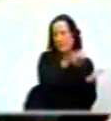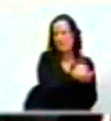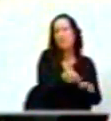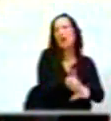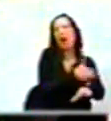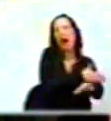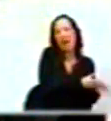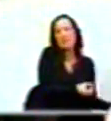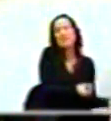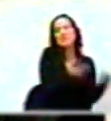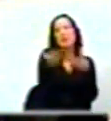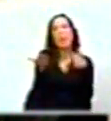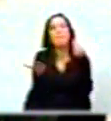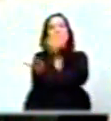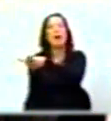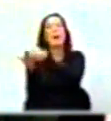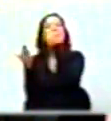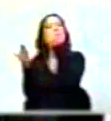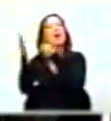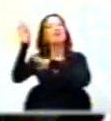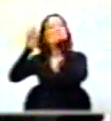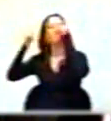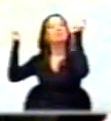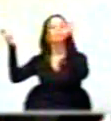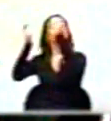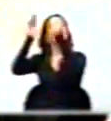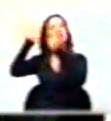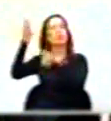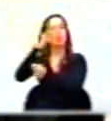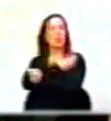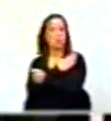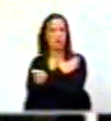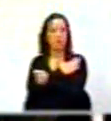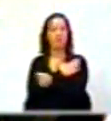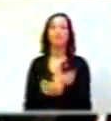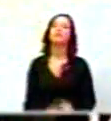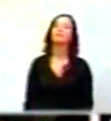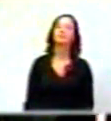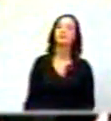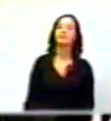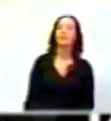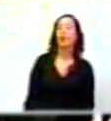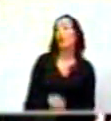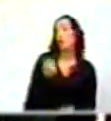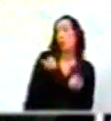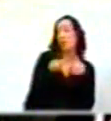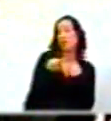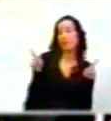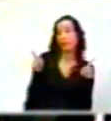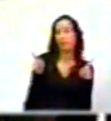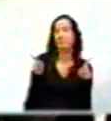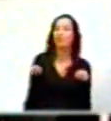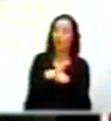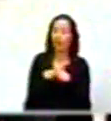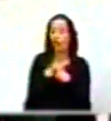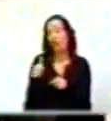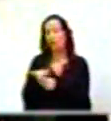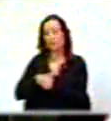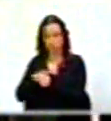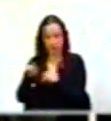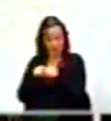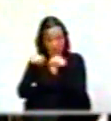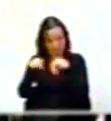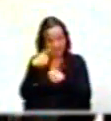económicos para las campañas electorales del presidente Uribe. La diferencia con otros casos claramente está aquí